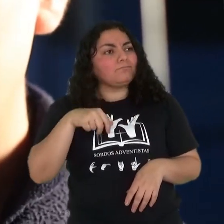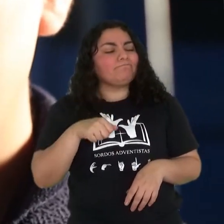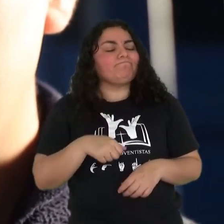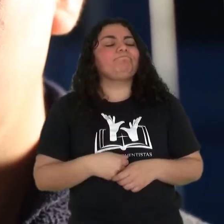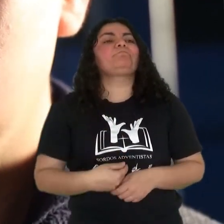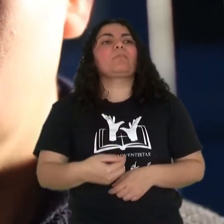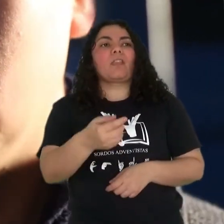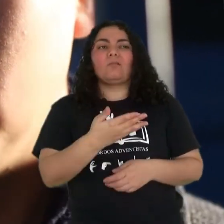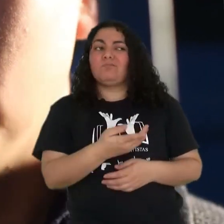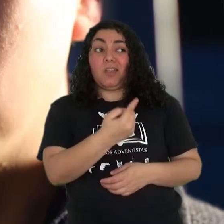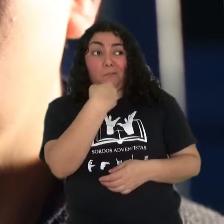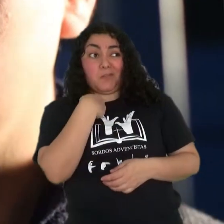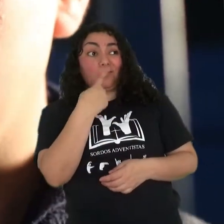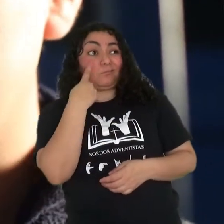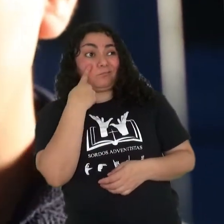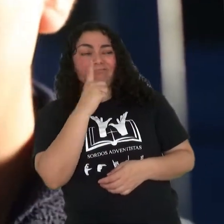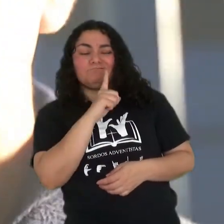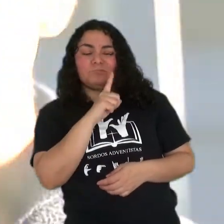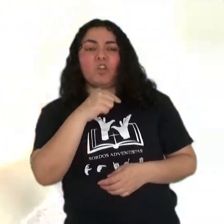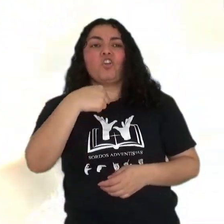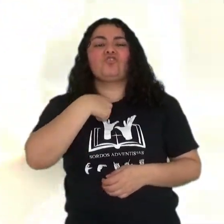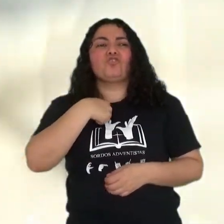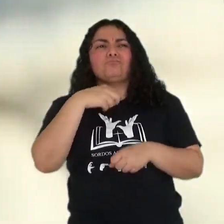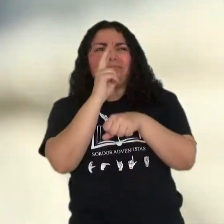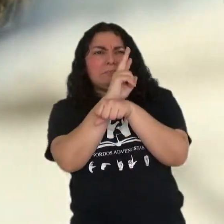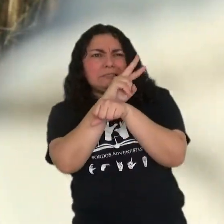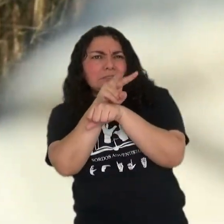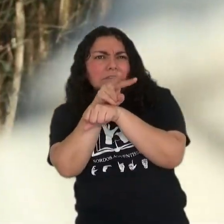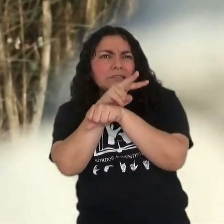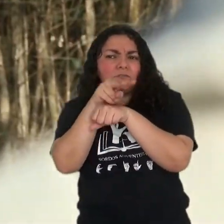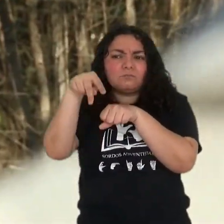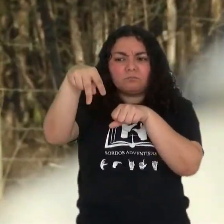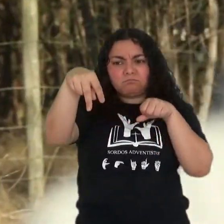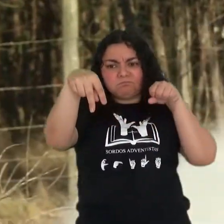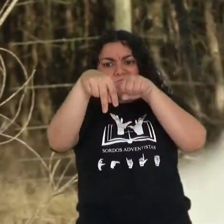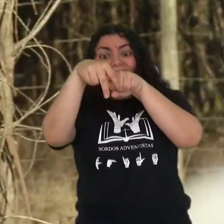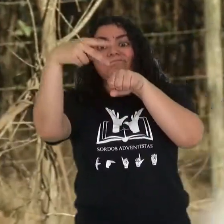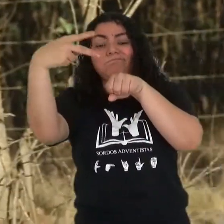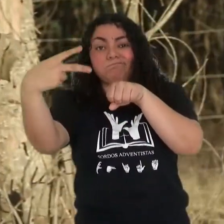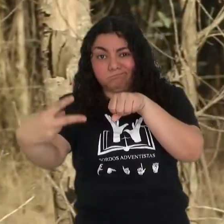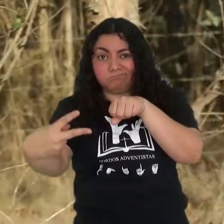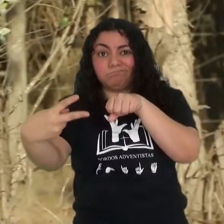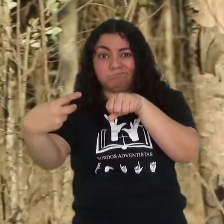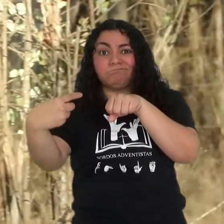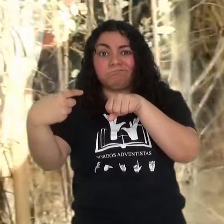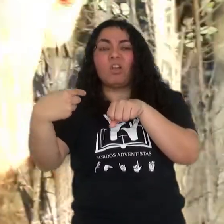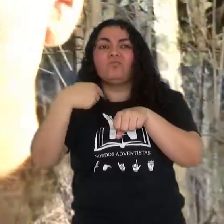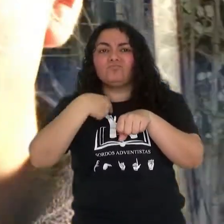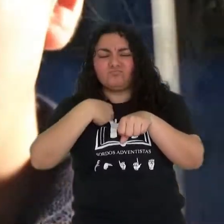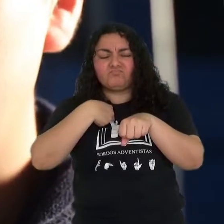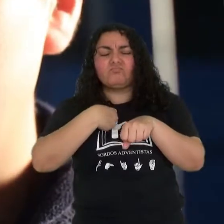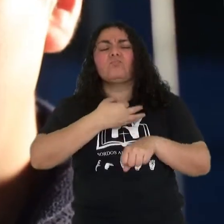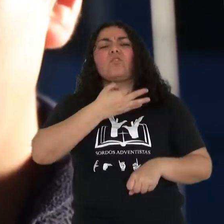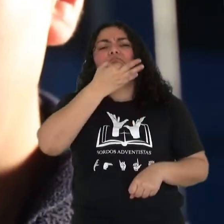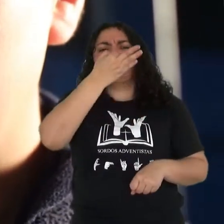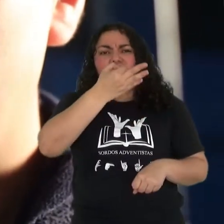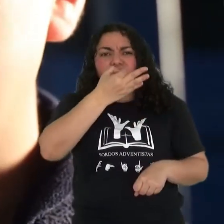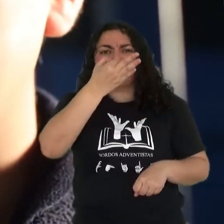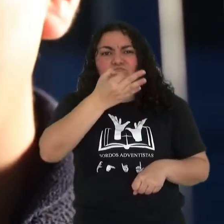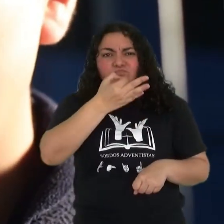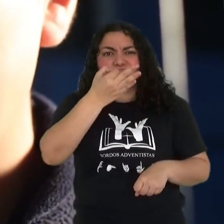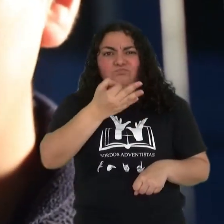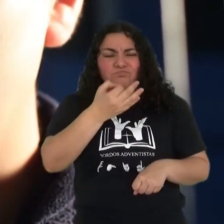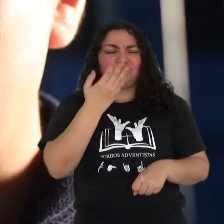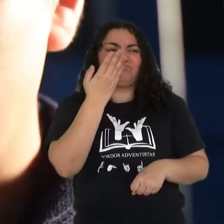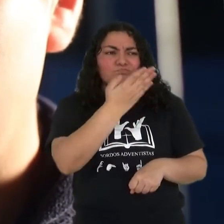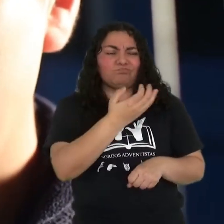Sí. Usted no me conoce, pero yo vi todo lo que pasó en el accidente y yo voy